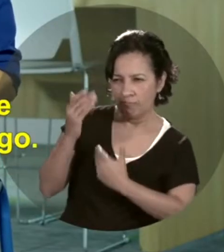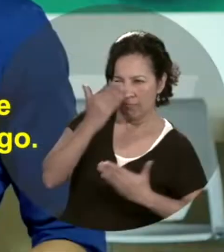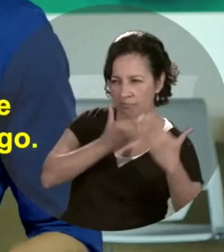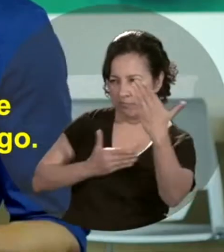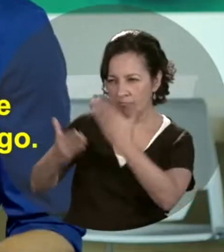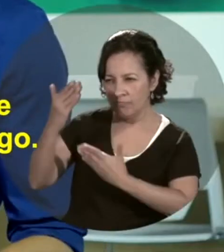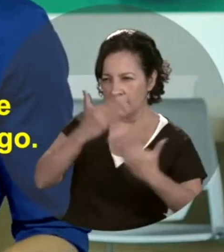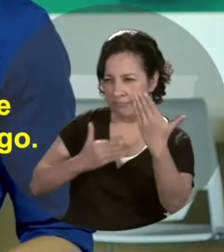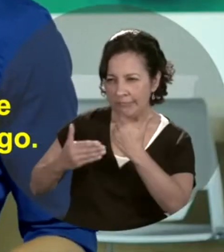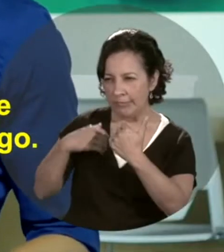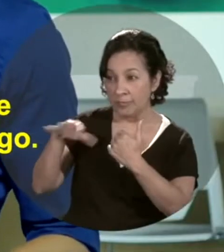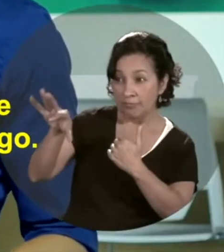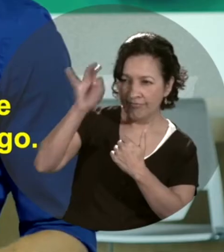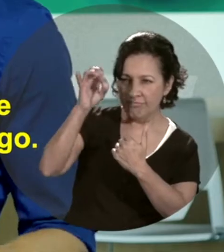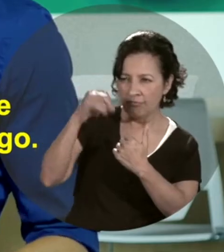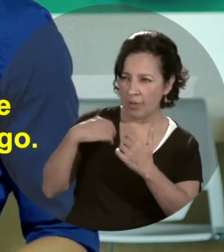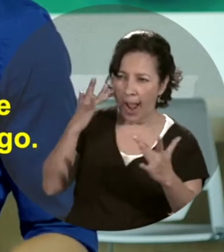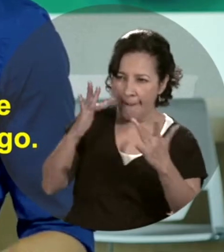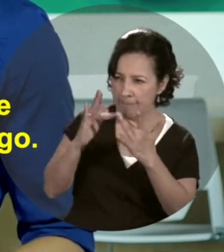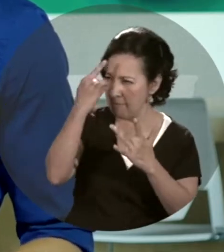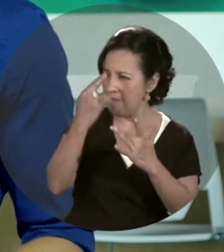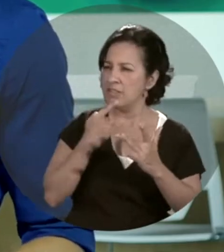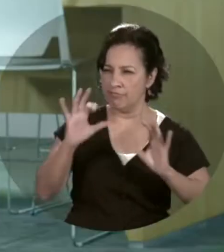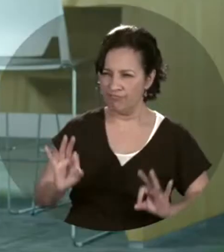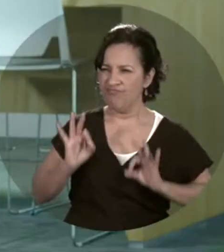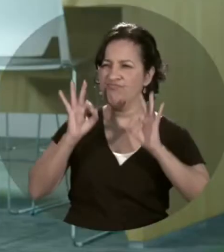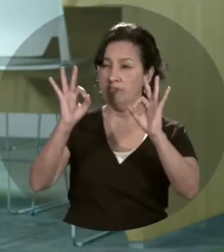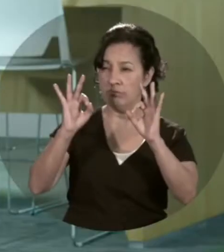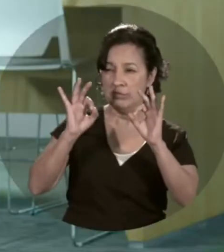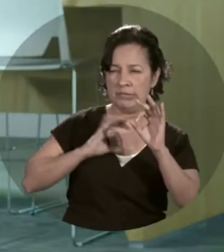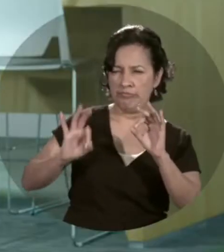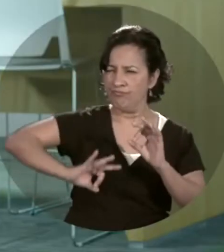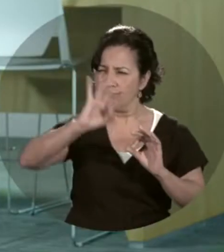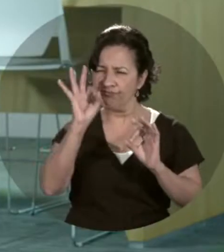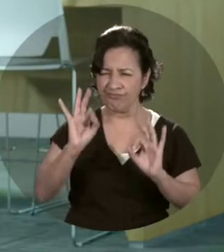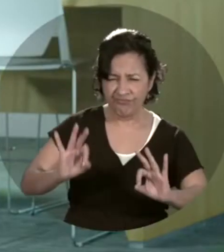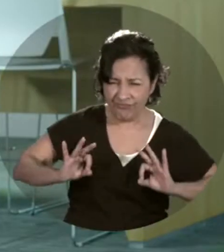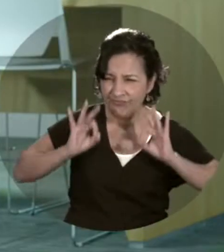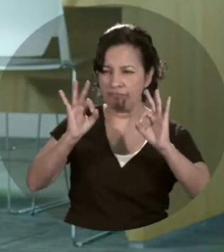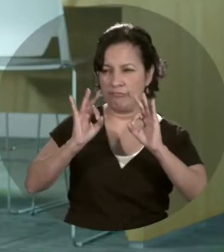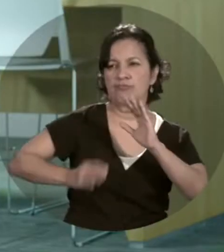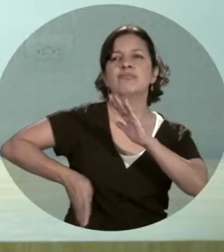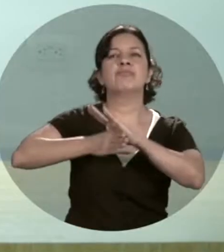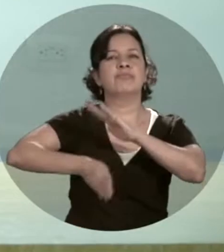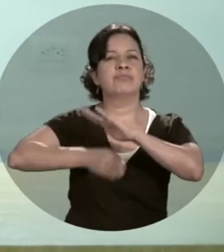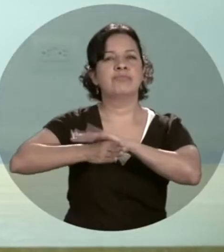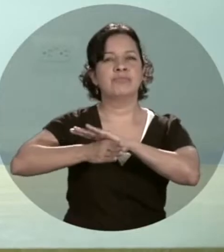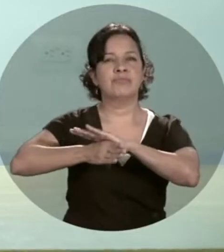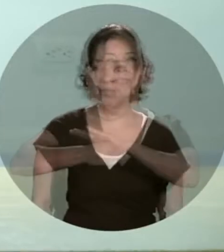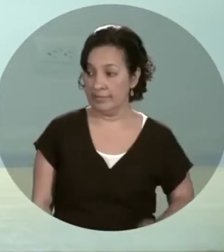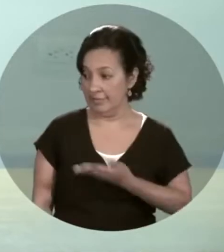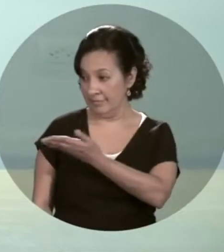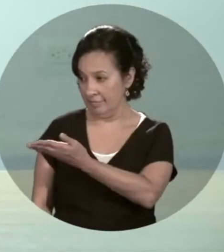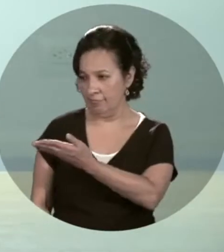candidatos e identificar su nivel de ajuste con relación al perfil del cargo continúa la persona con el mayor porcentaje de ajuste en la fase